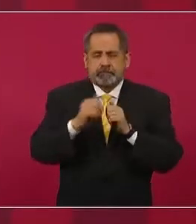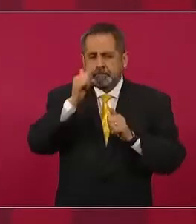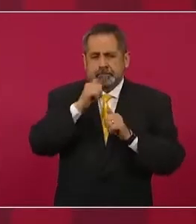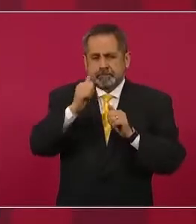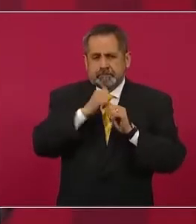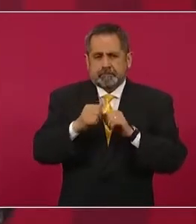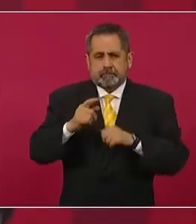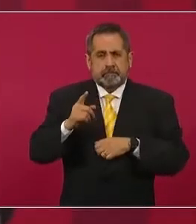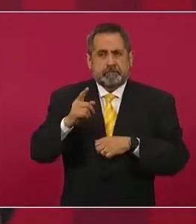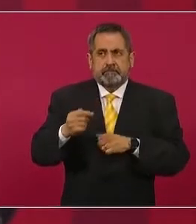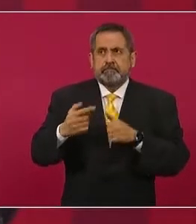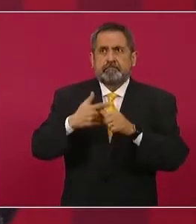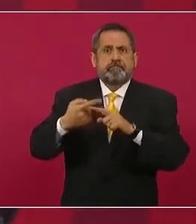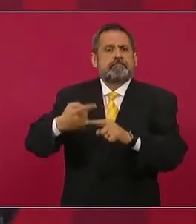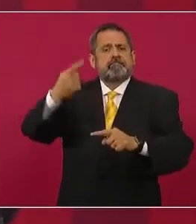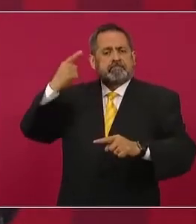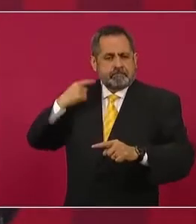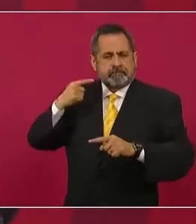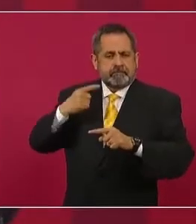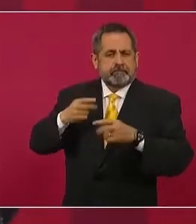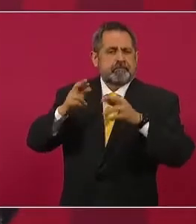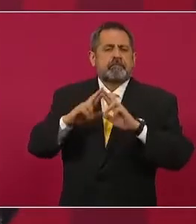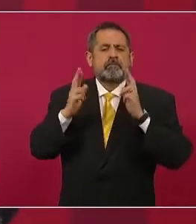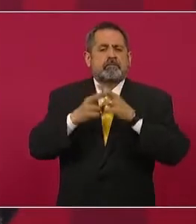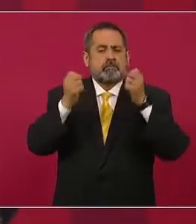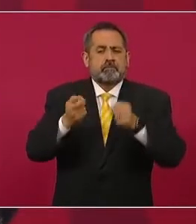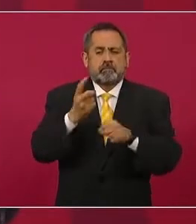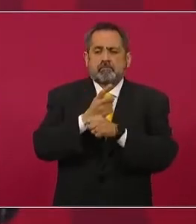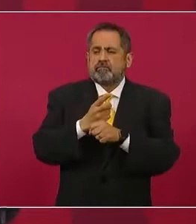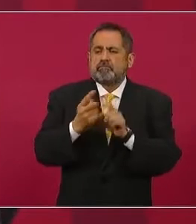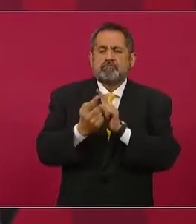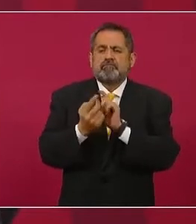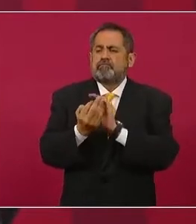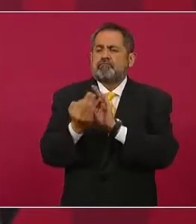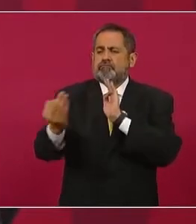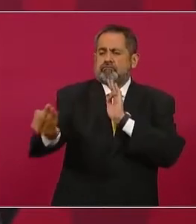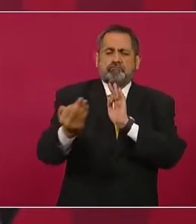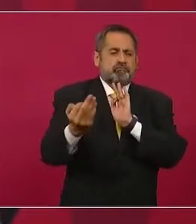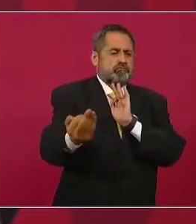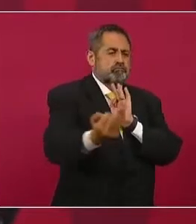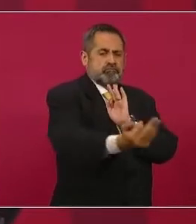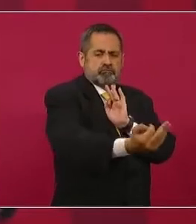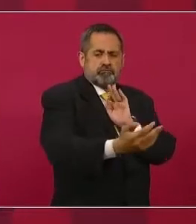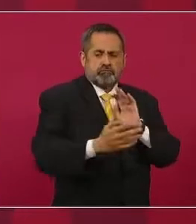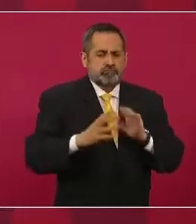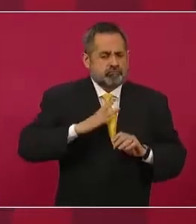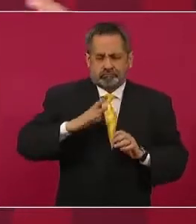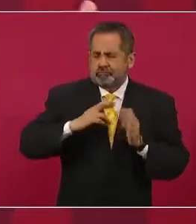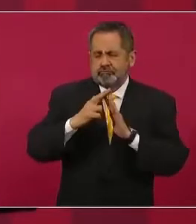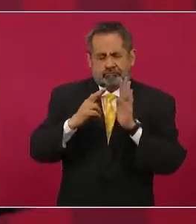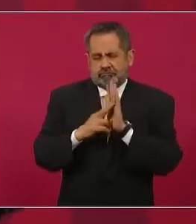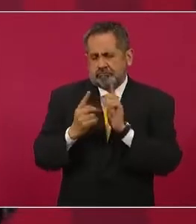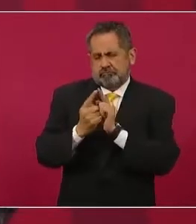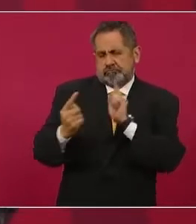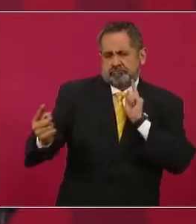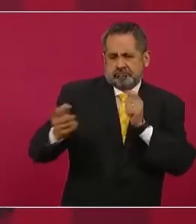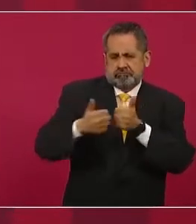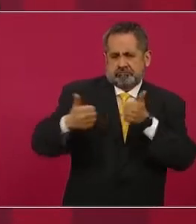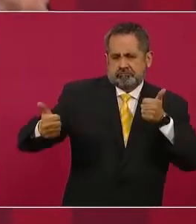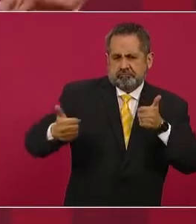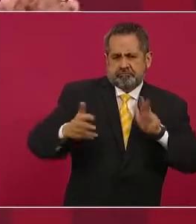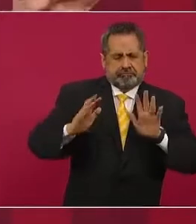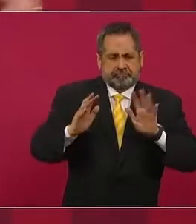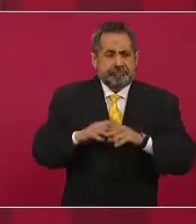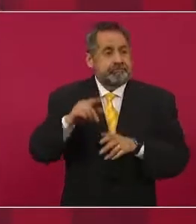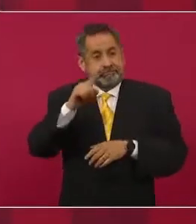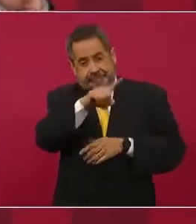caso desde la primera, la reunión de seguridad, la sana distancia, las medidas preventivas, incluso en